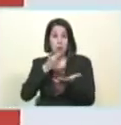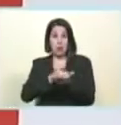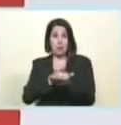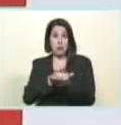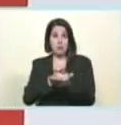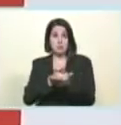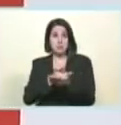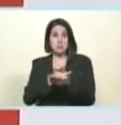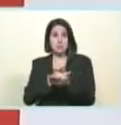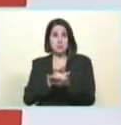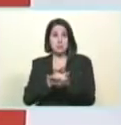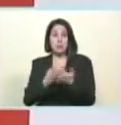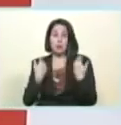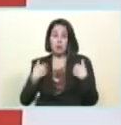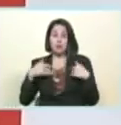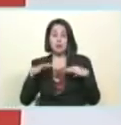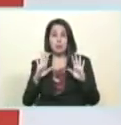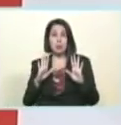cuando se podía